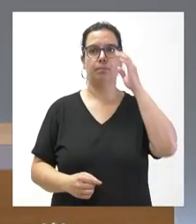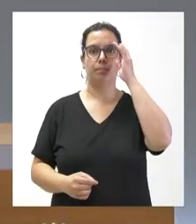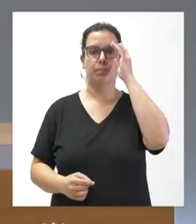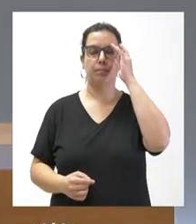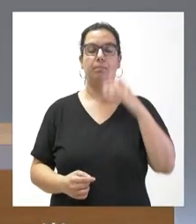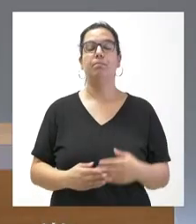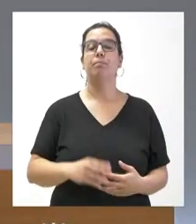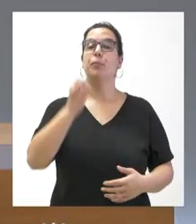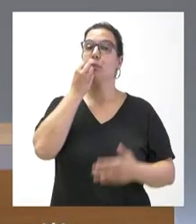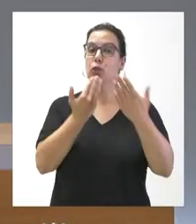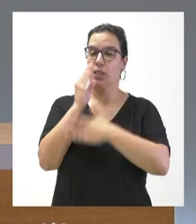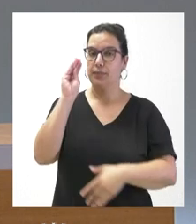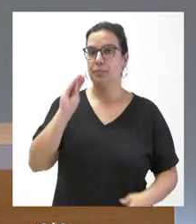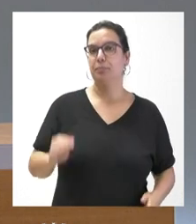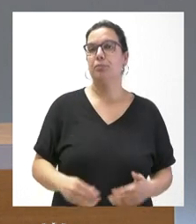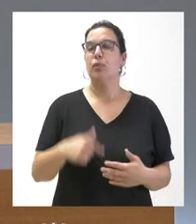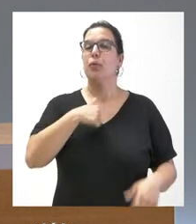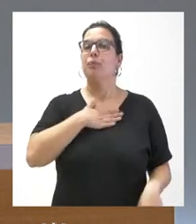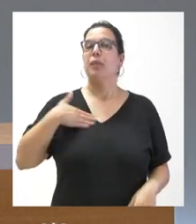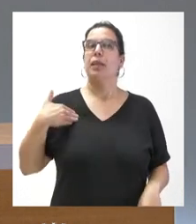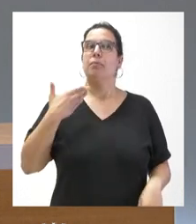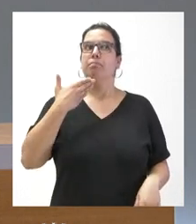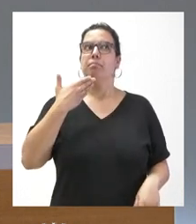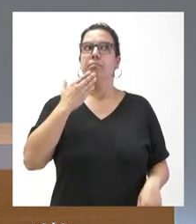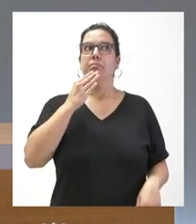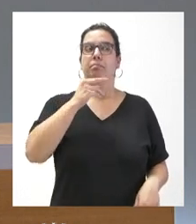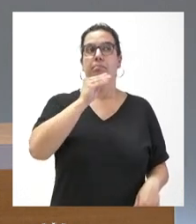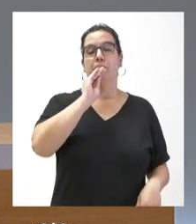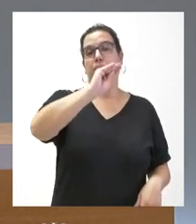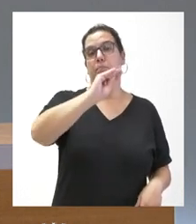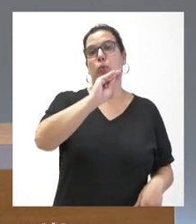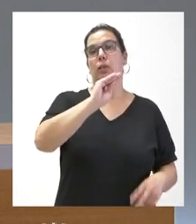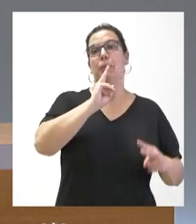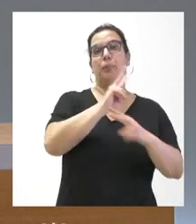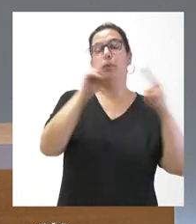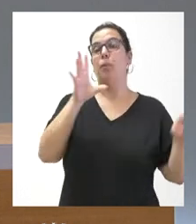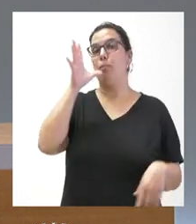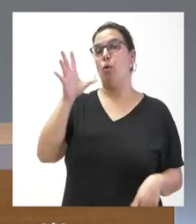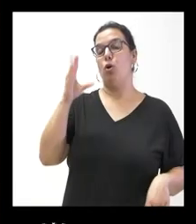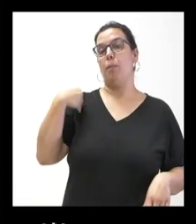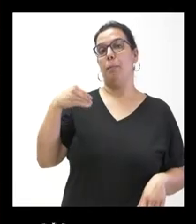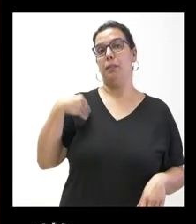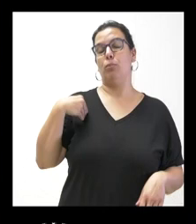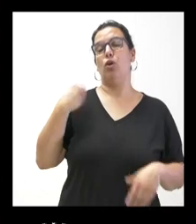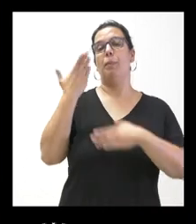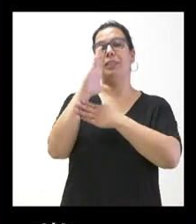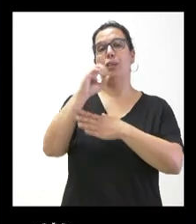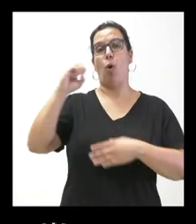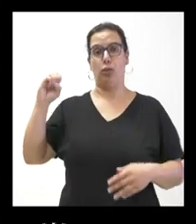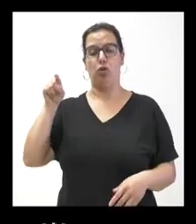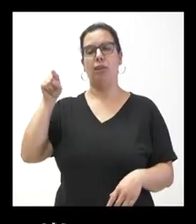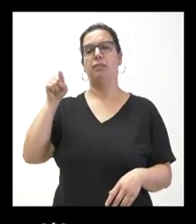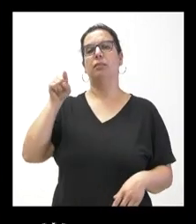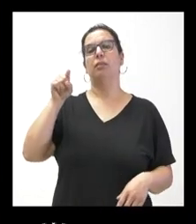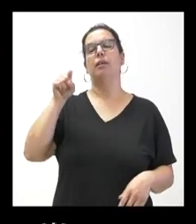Portavoz, buenos días. Le quería pedir una reacción a las palabras de Unai Sordo de esta mañana. En concreto, dice, califica a